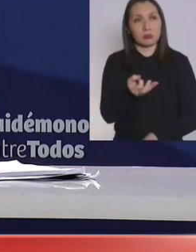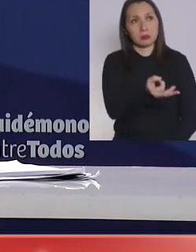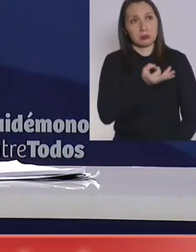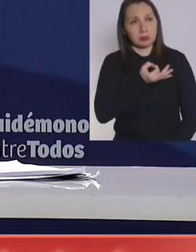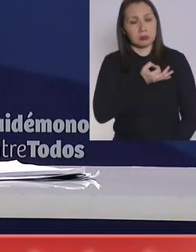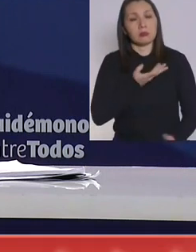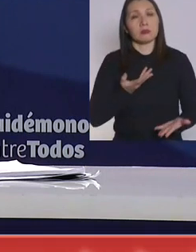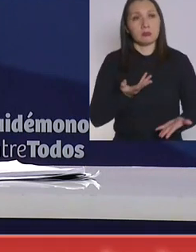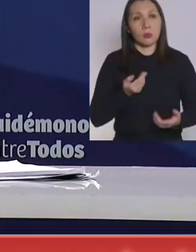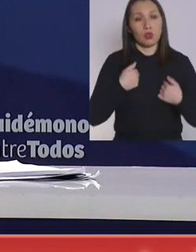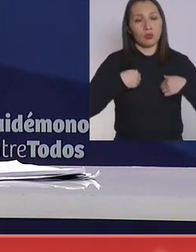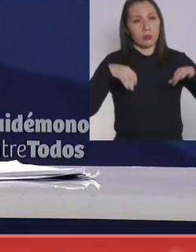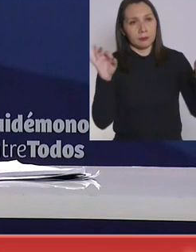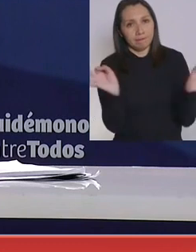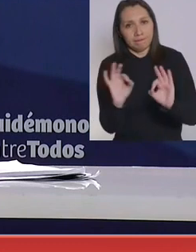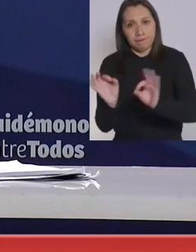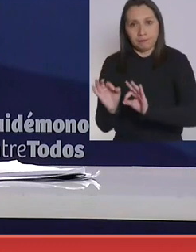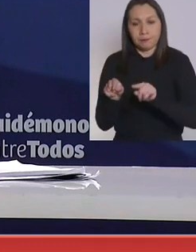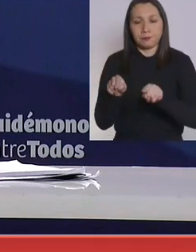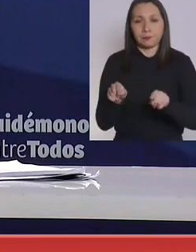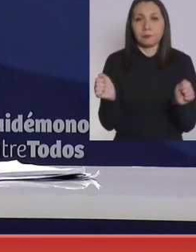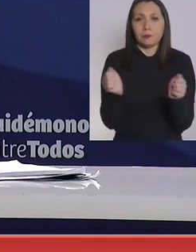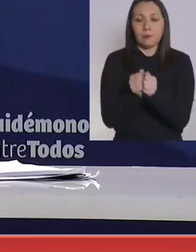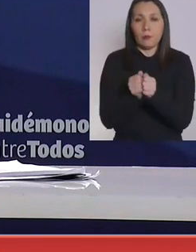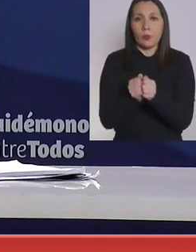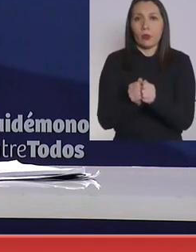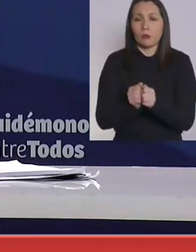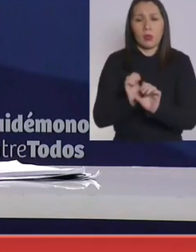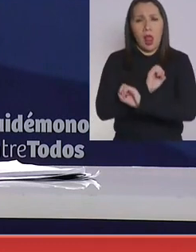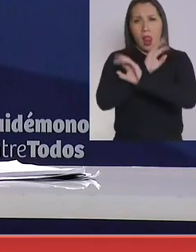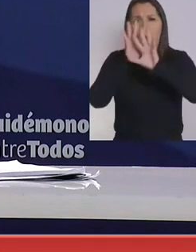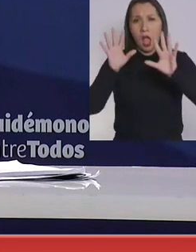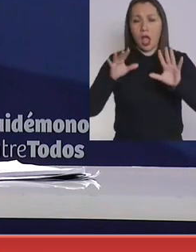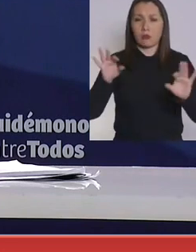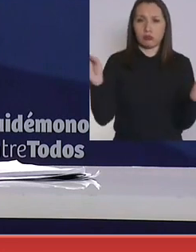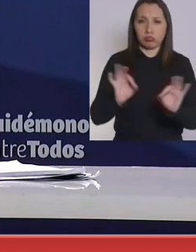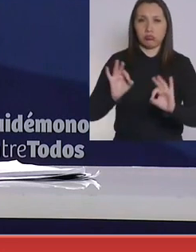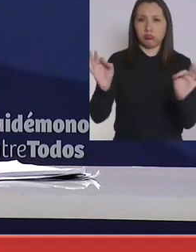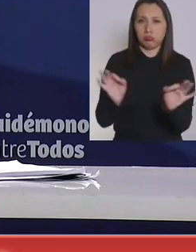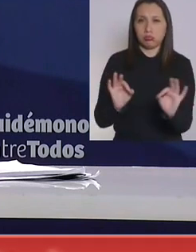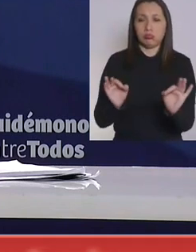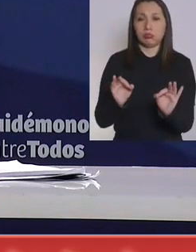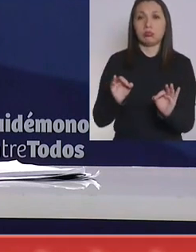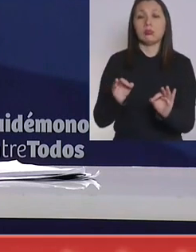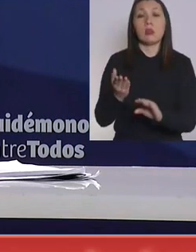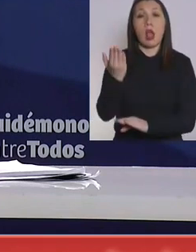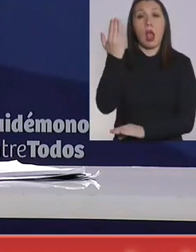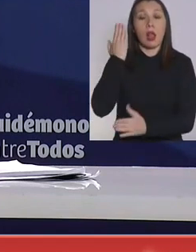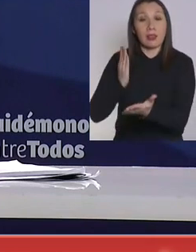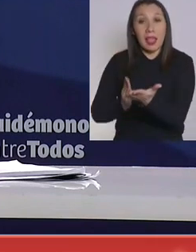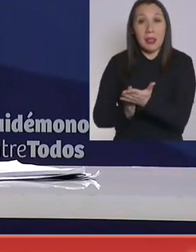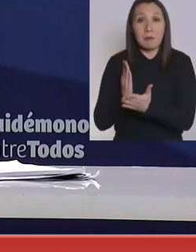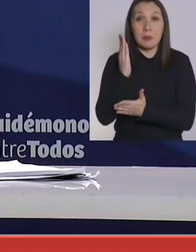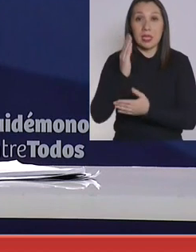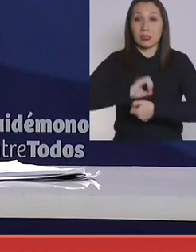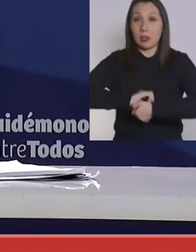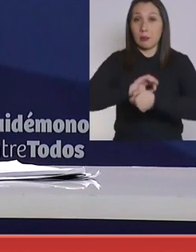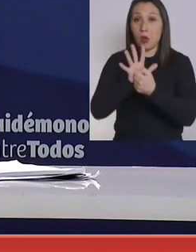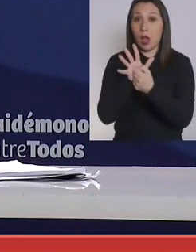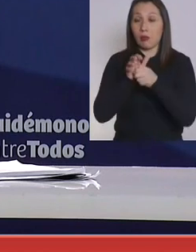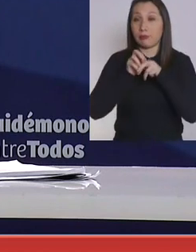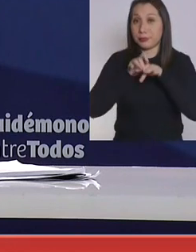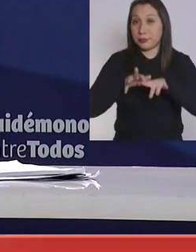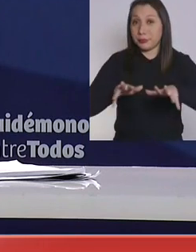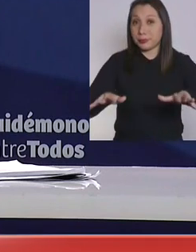y yo expliqué con toda la claridad suficiente que en el comienzo de la pandemia